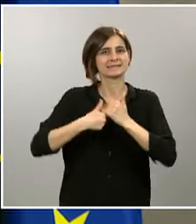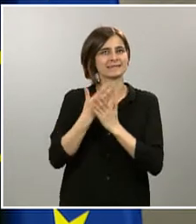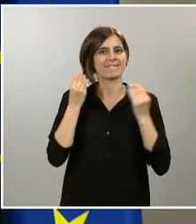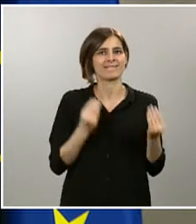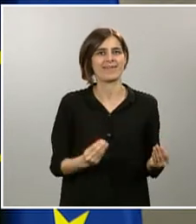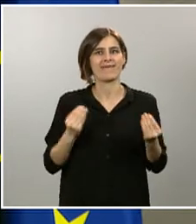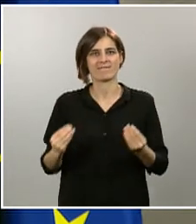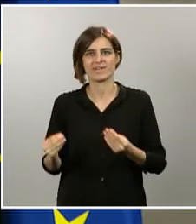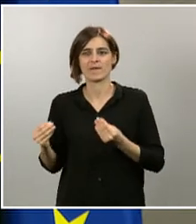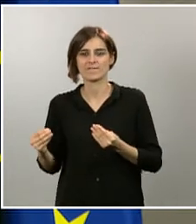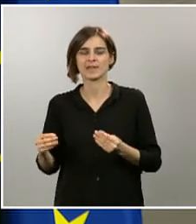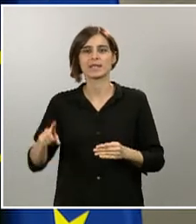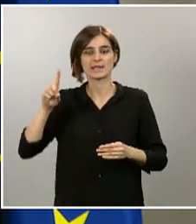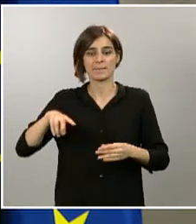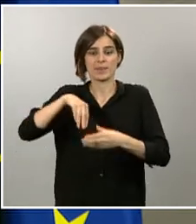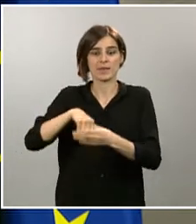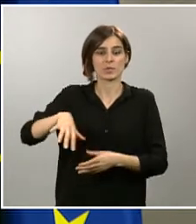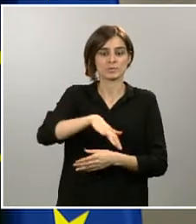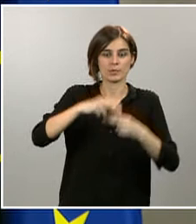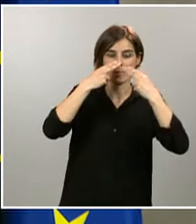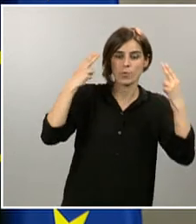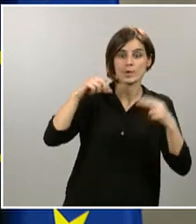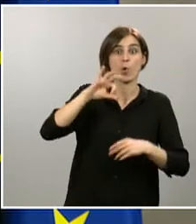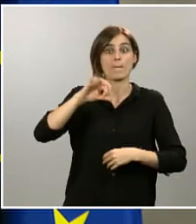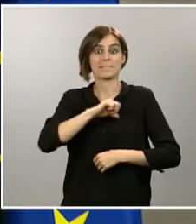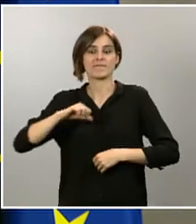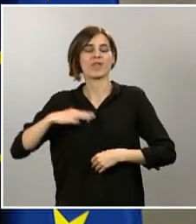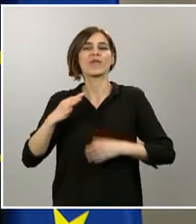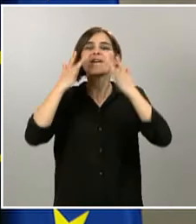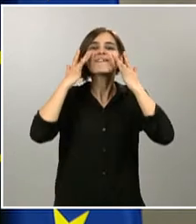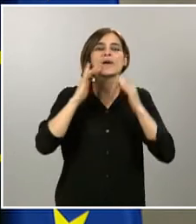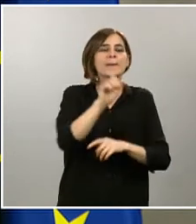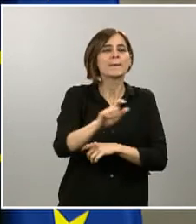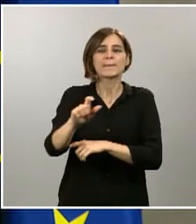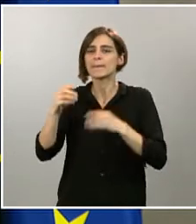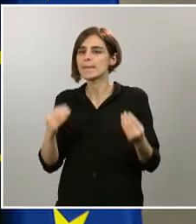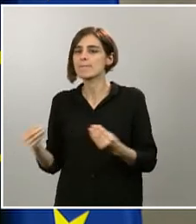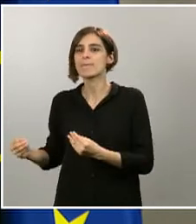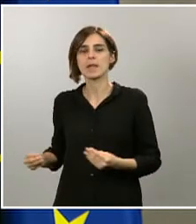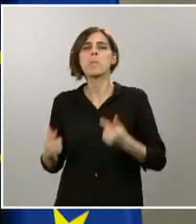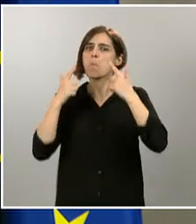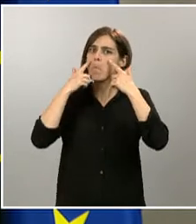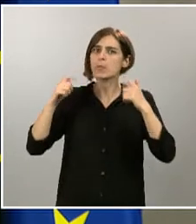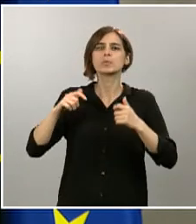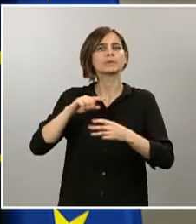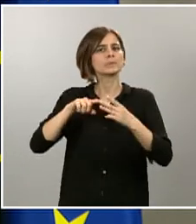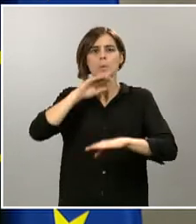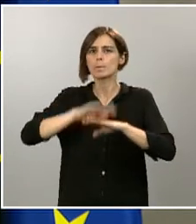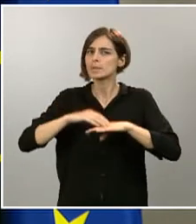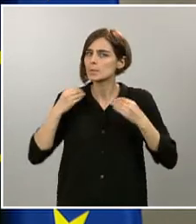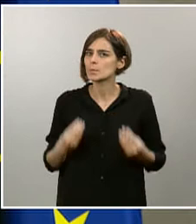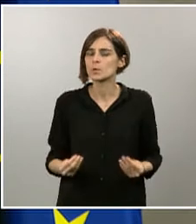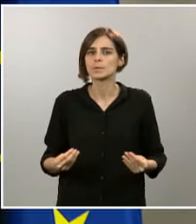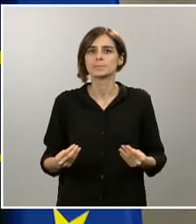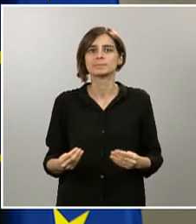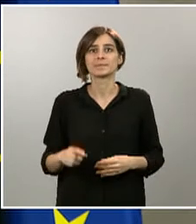privados, muy estrictas, pues vemos que se han cumplido, constatamos que se han cumplido de forma ejemplar. Y la recomendación que hizo